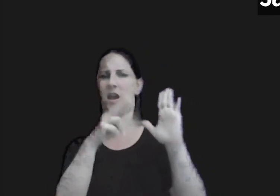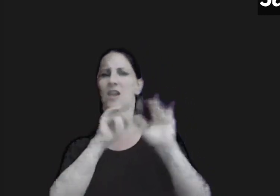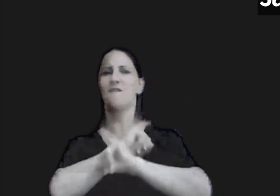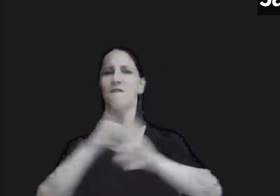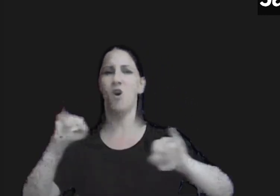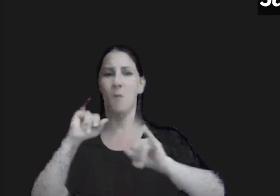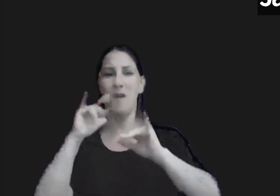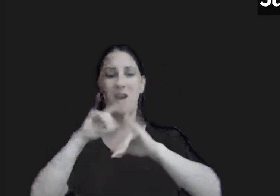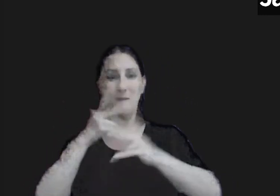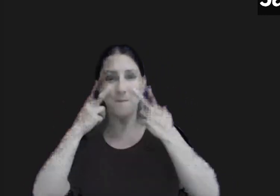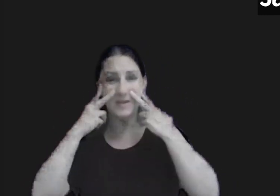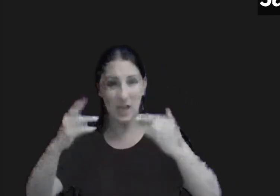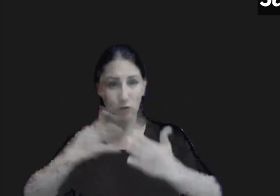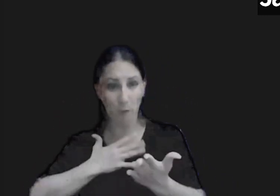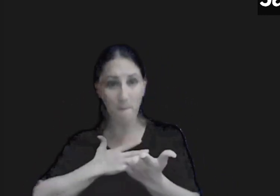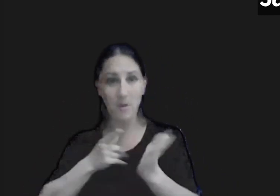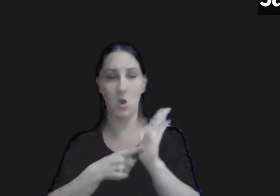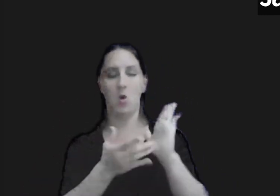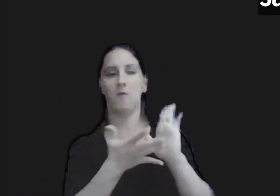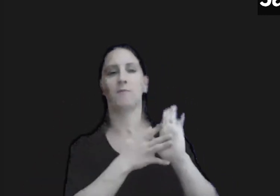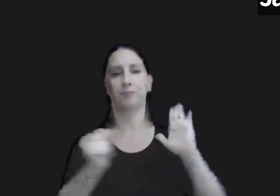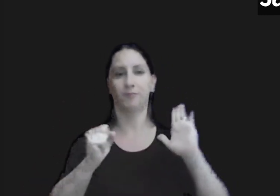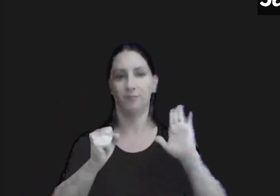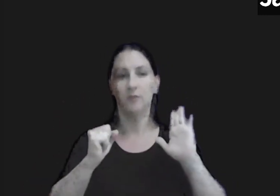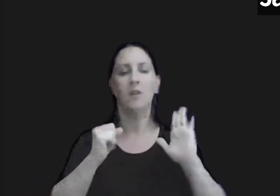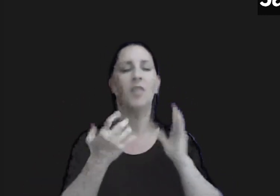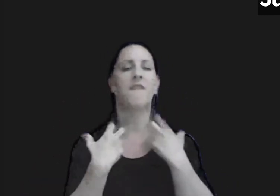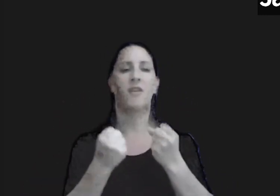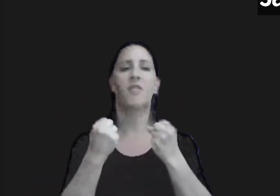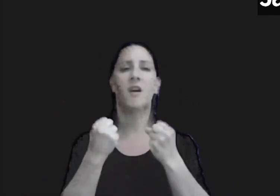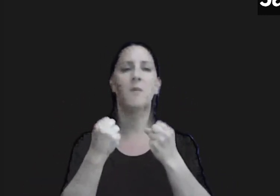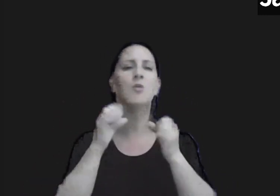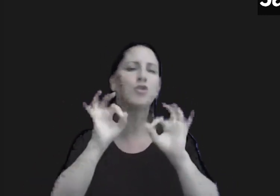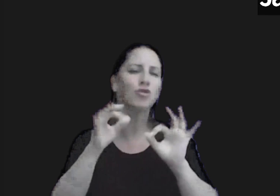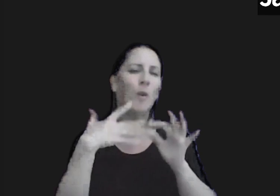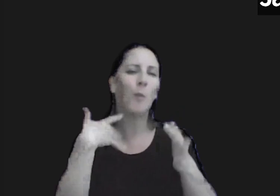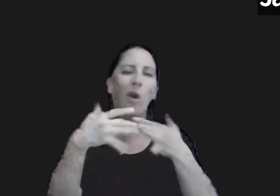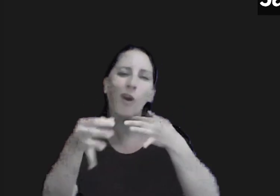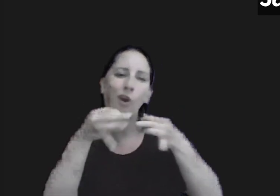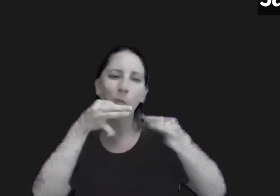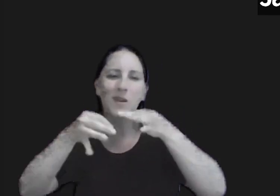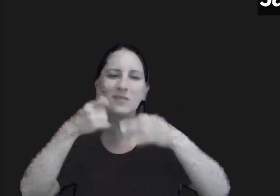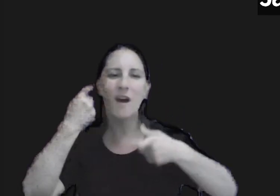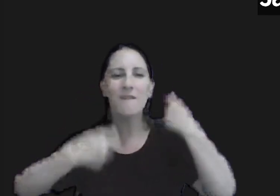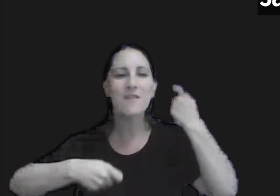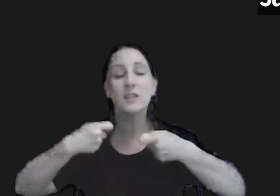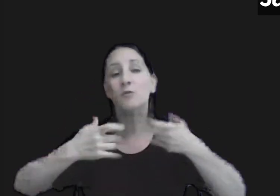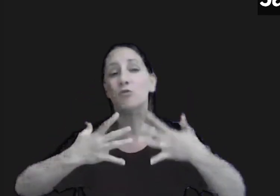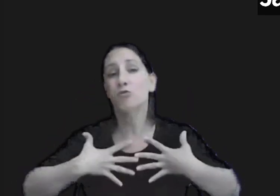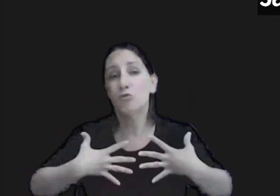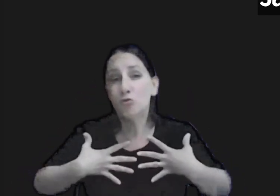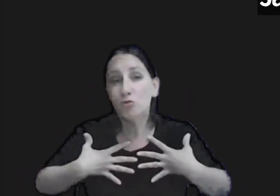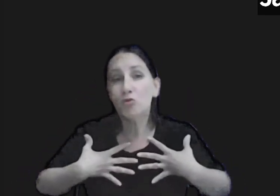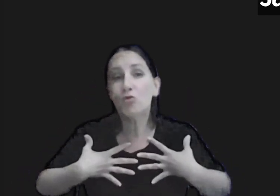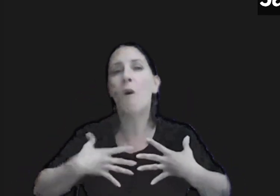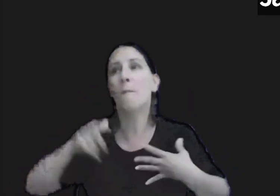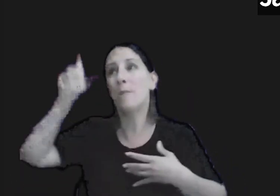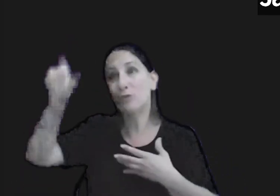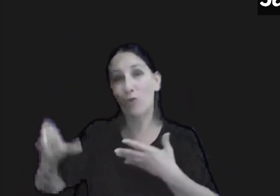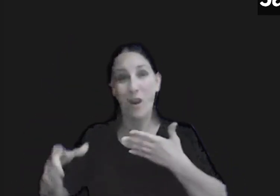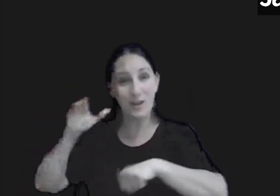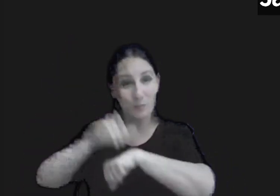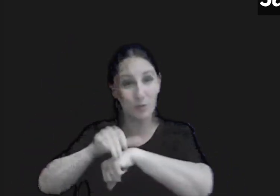investigación este tipo de ajustes porque sé que es todo conversable pero bueno yo por lo menos dejarle al fiscalizador